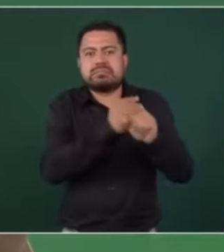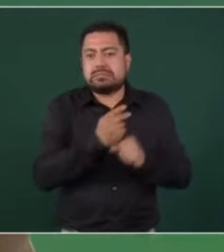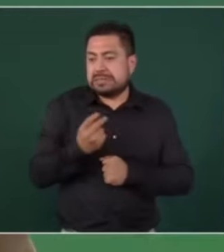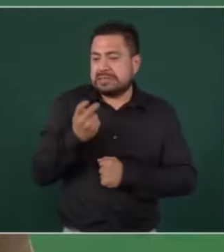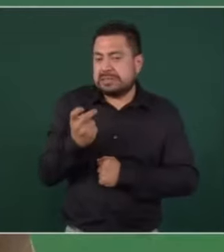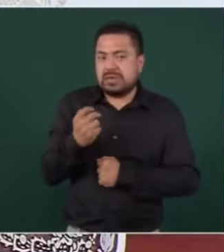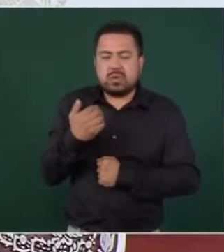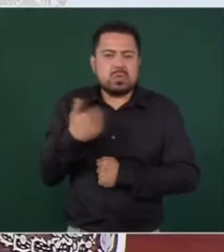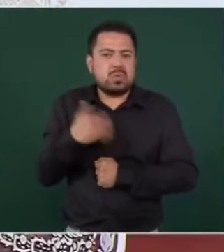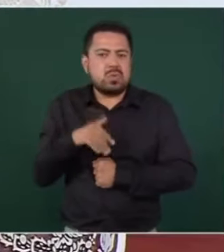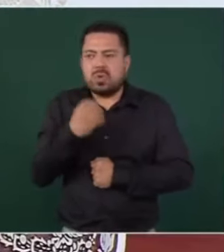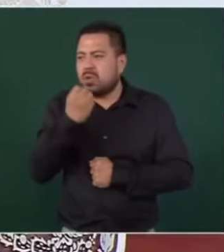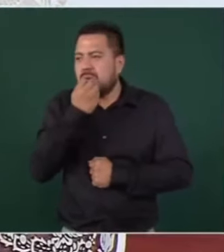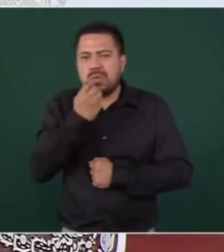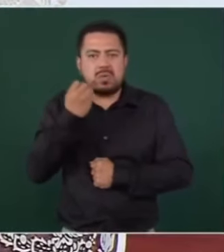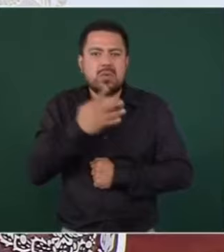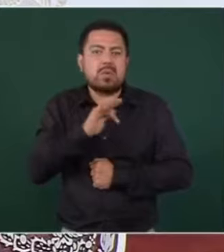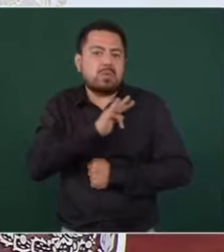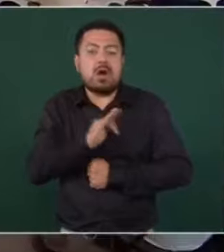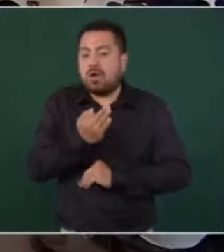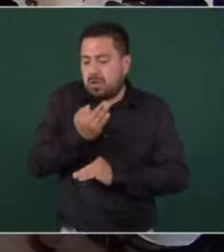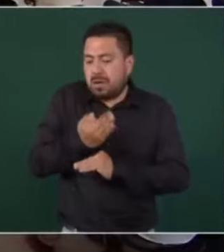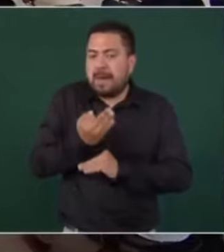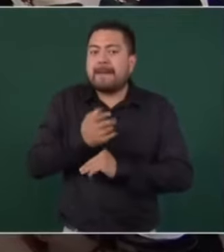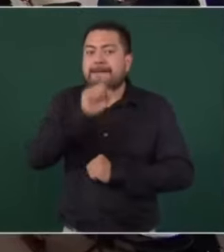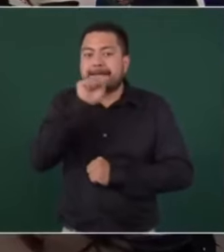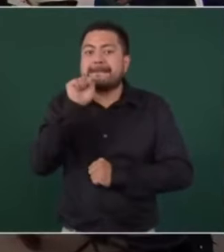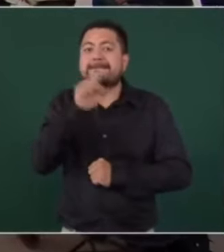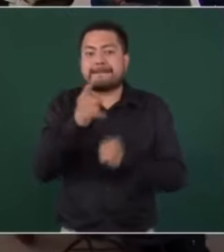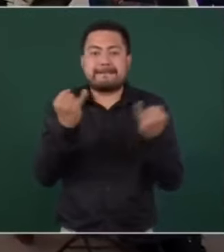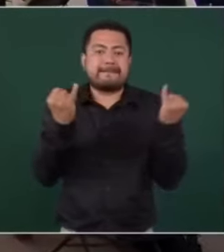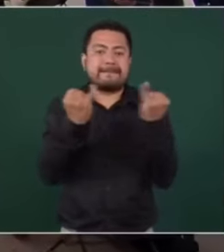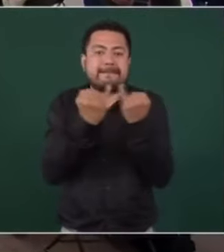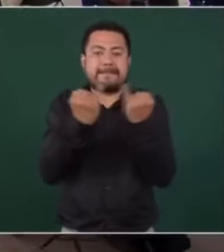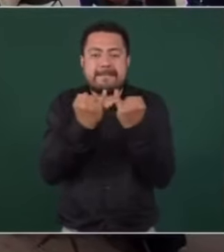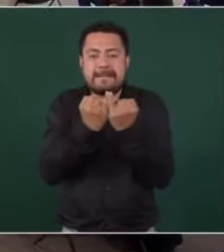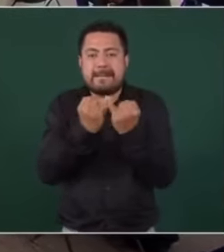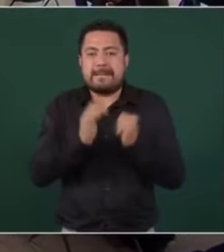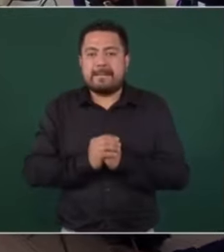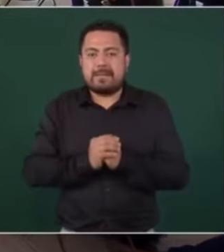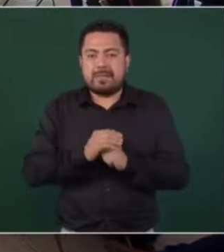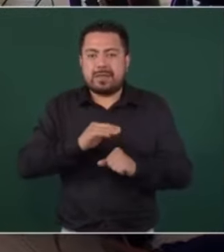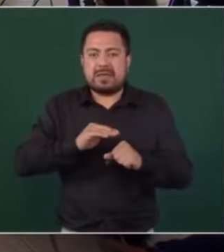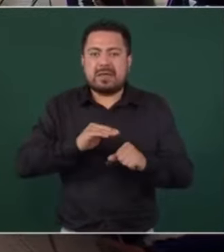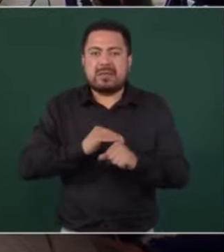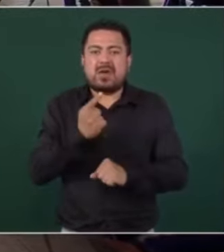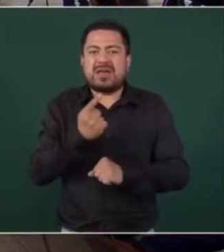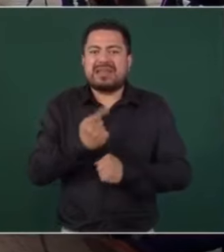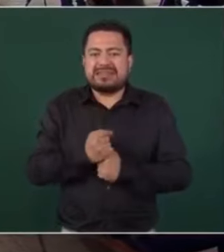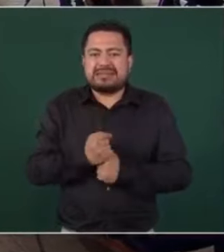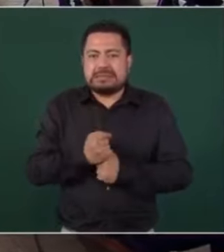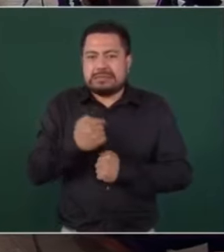había abandonado el pueblo de Acapulco tras el desastre que dejó el huracán